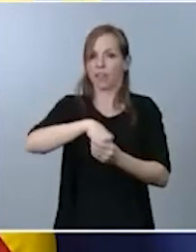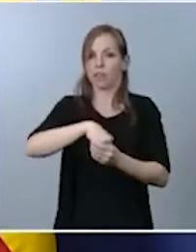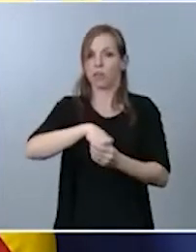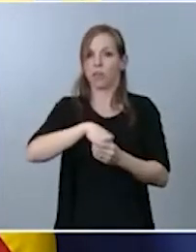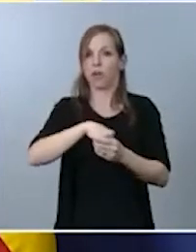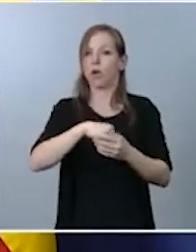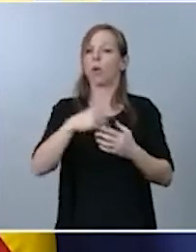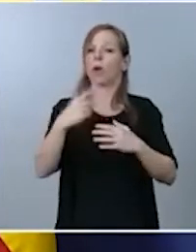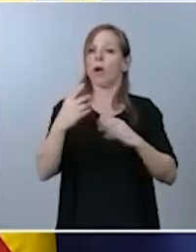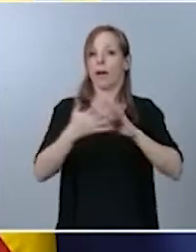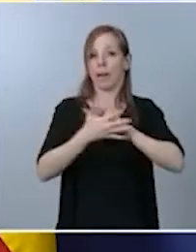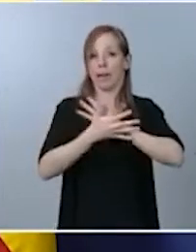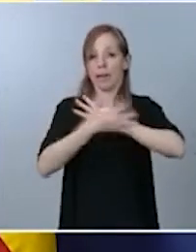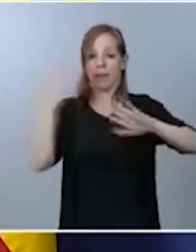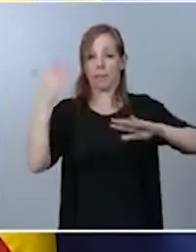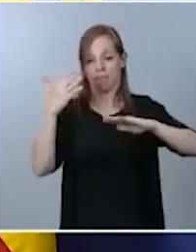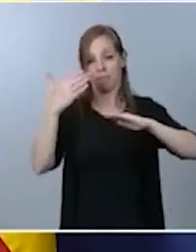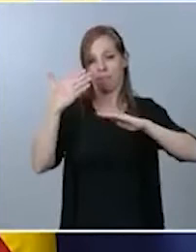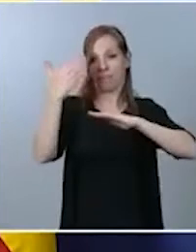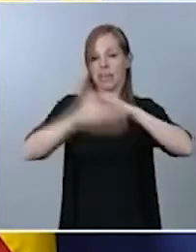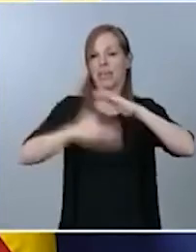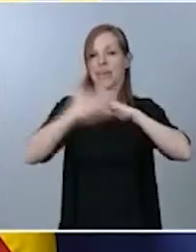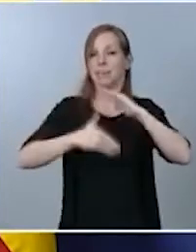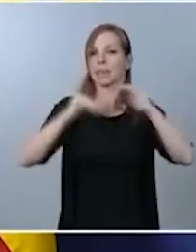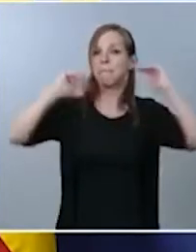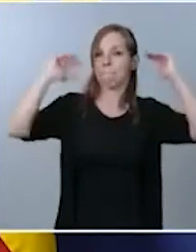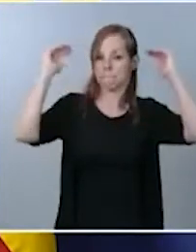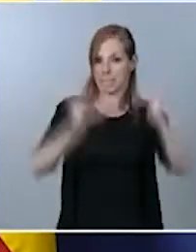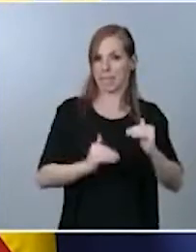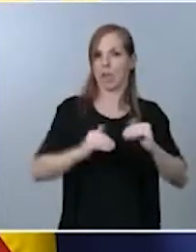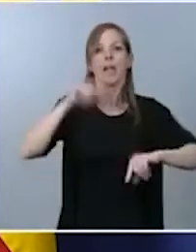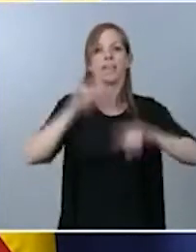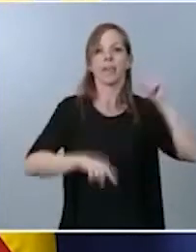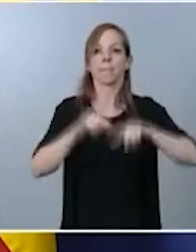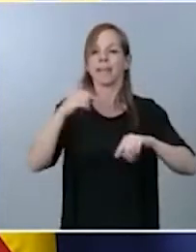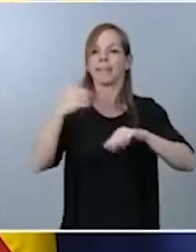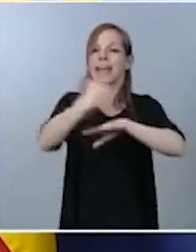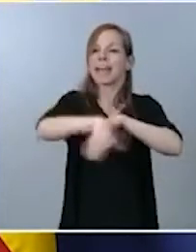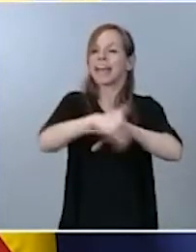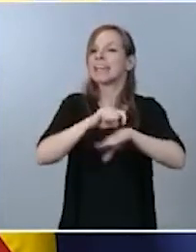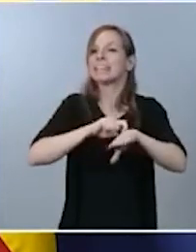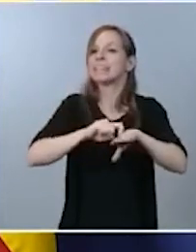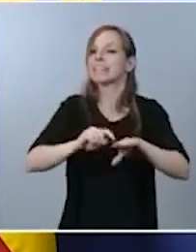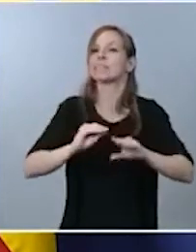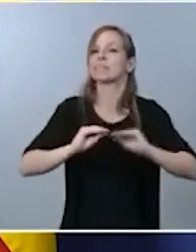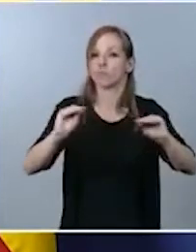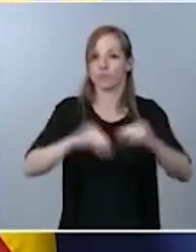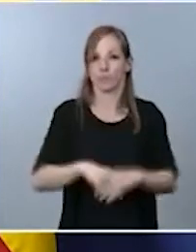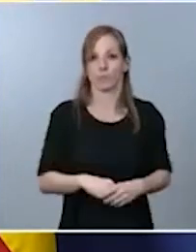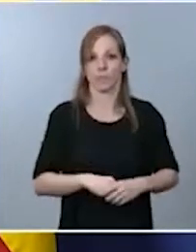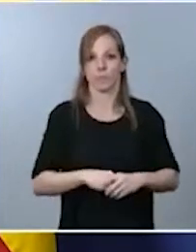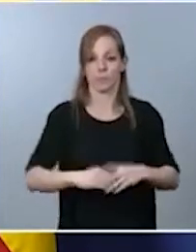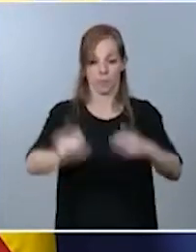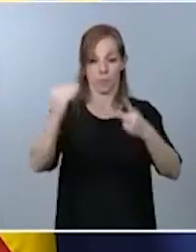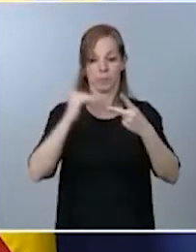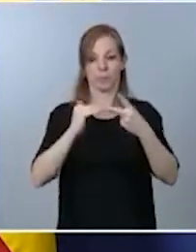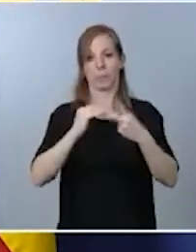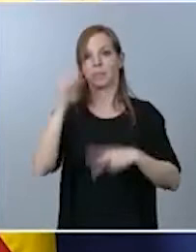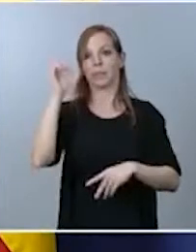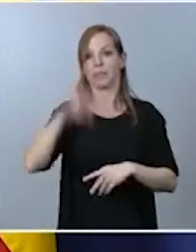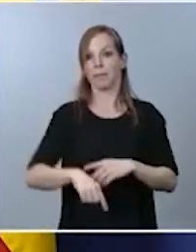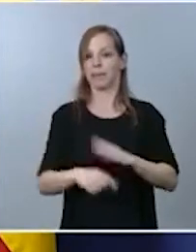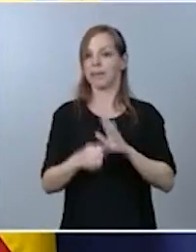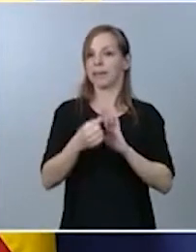en ciudad en función de las características de la vía. Y, por otra, regular los requisitos y condiciones de